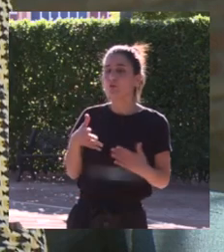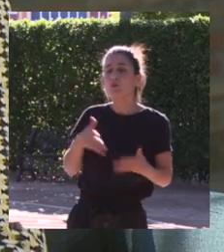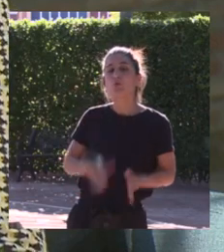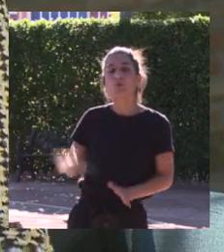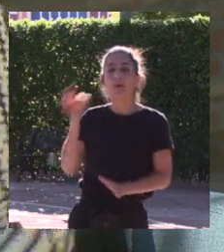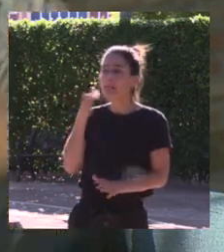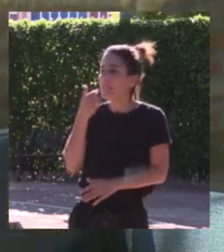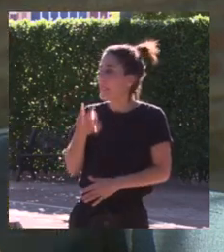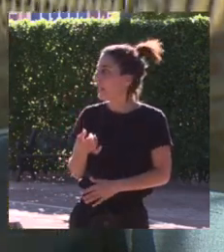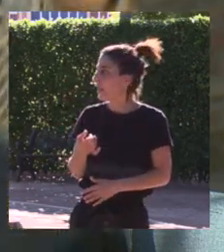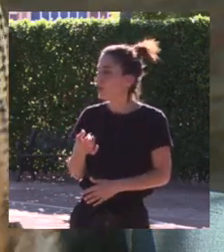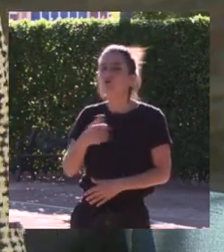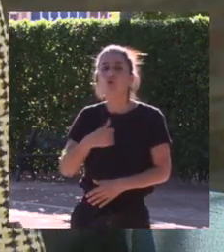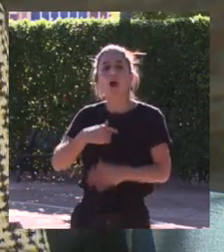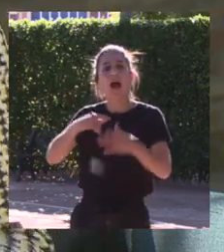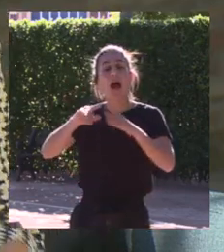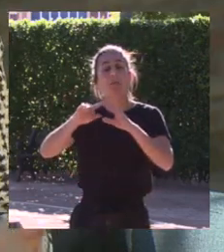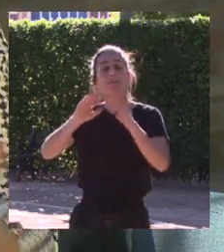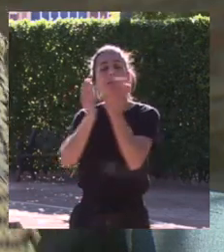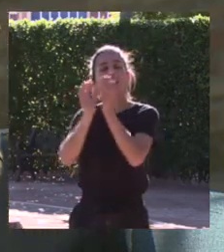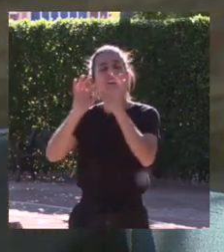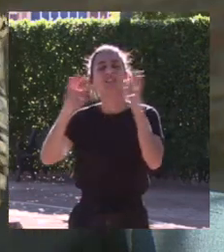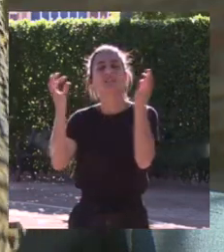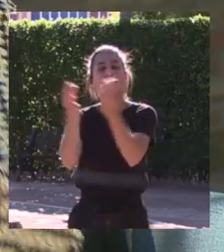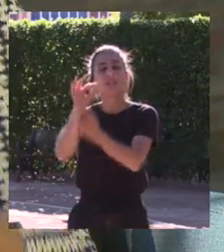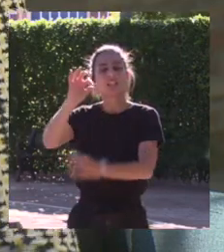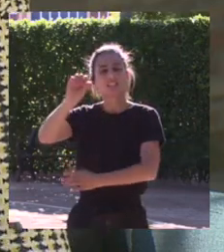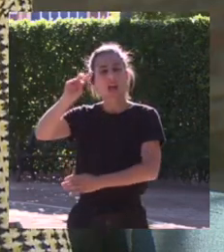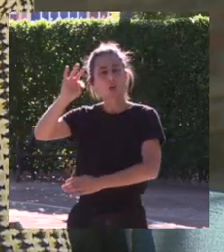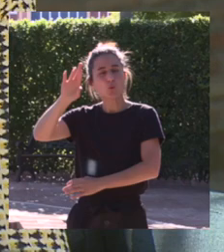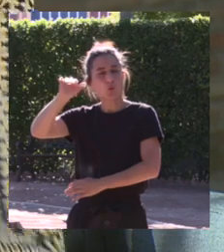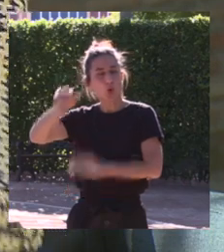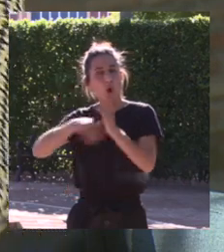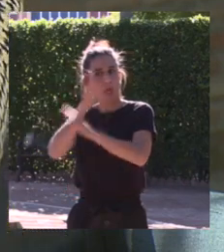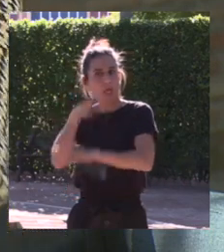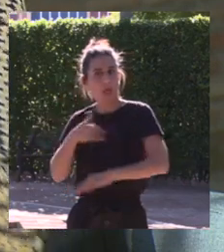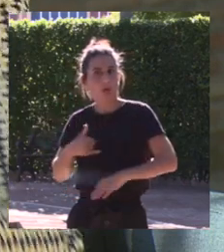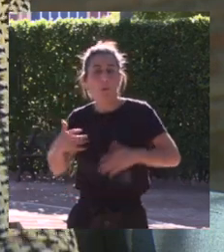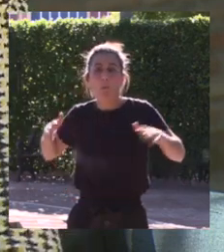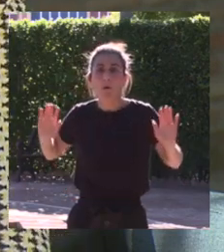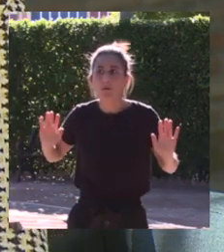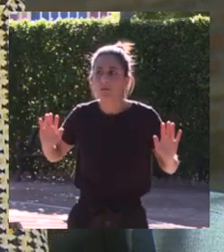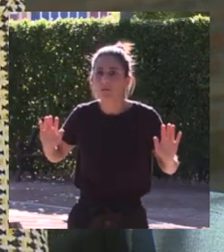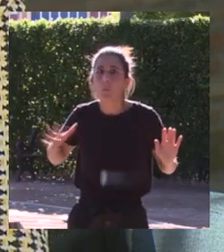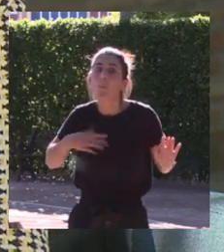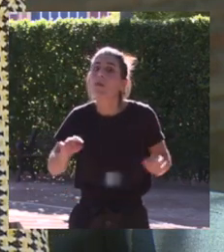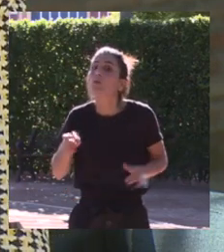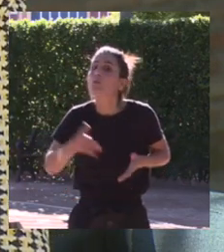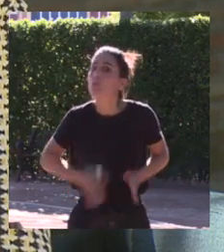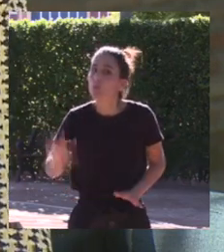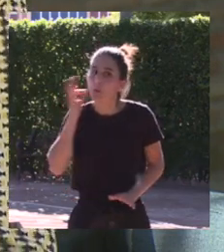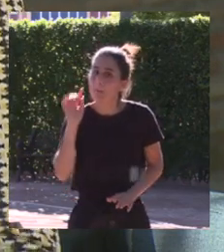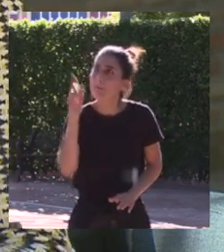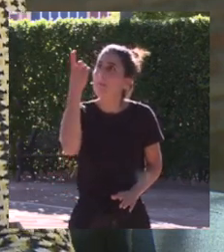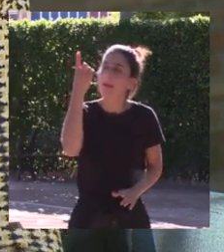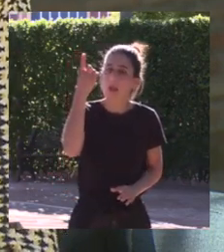que quiere ir a Saturno ¿no? dices pero hija mía nadie ha ido a Saturno bueno pues quién sabe tu hija a lo mejor es la primera persona en llegar